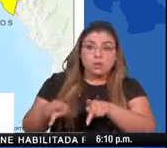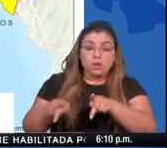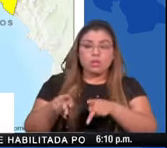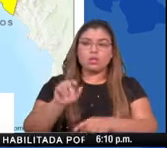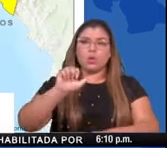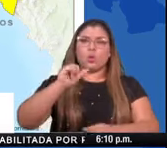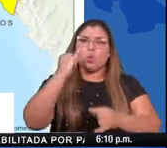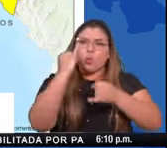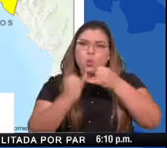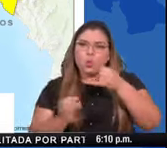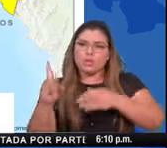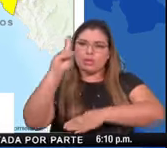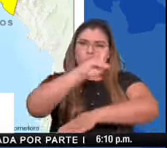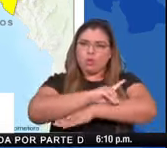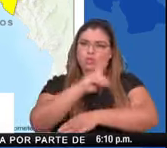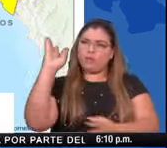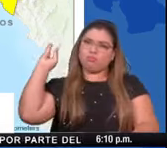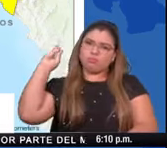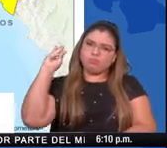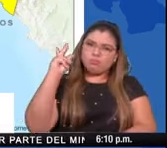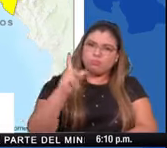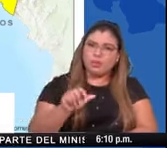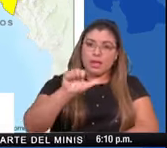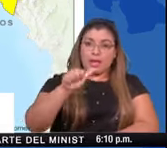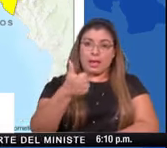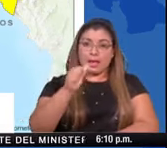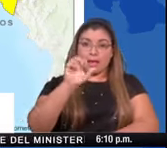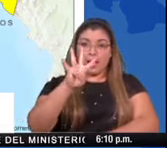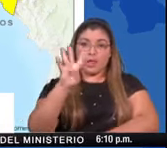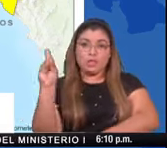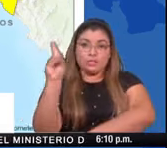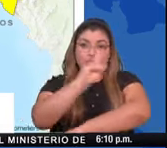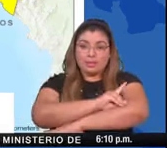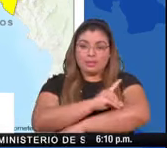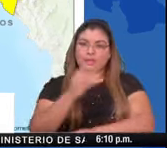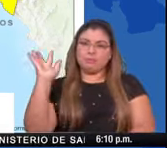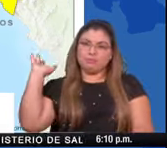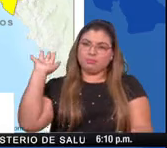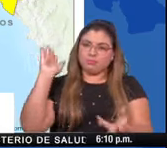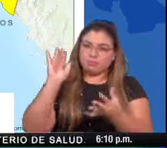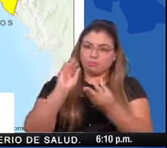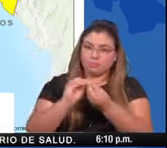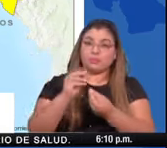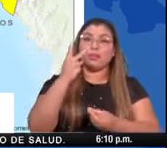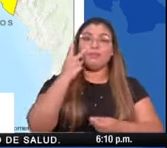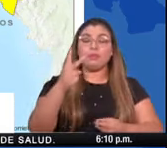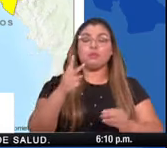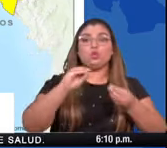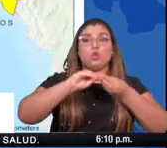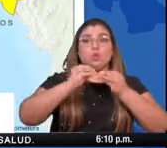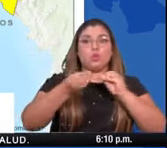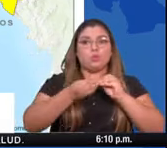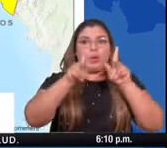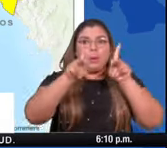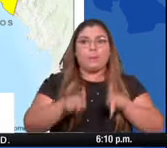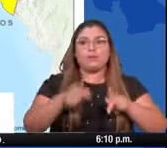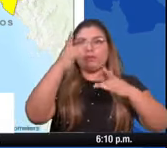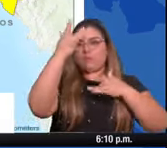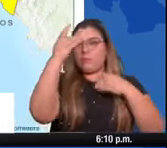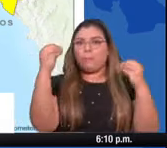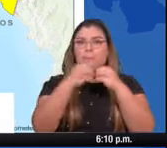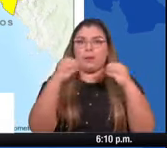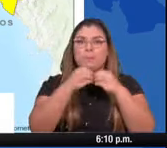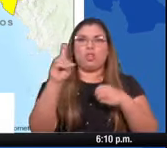últimos días por regiones de salud, en donde vemos ese incremento en el número de casos en las